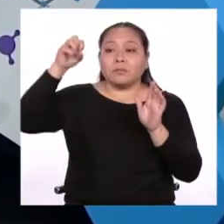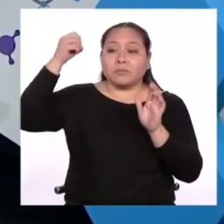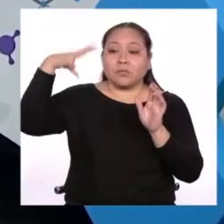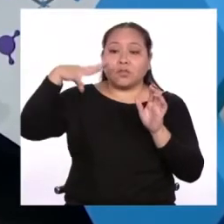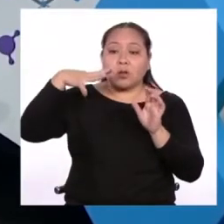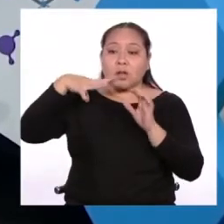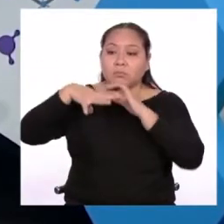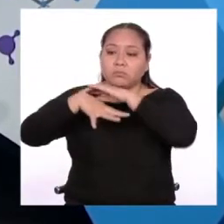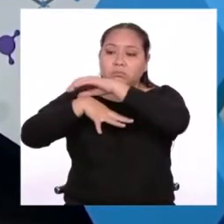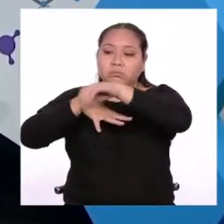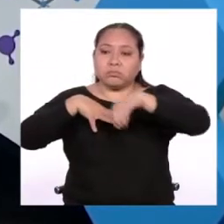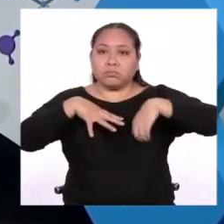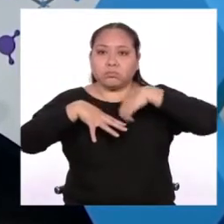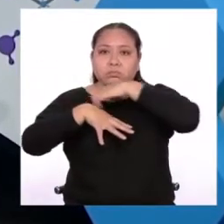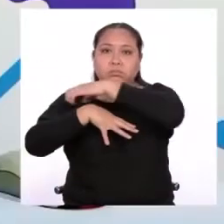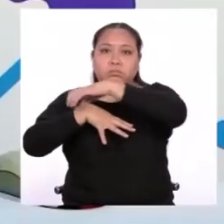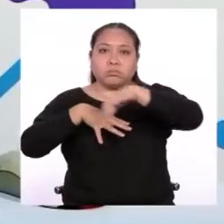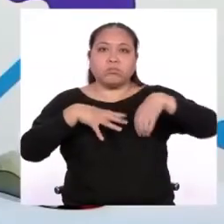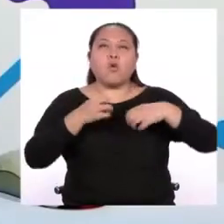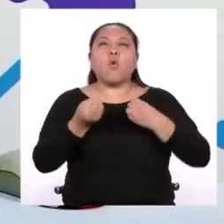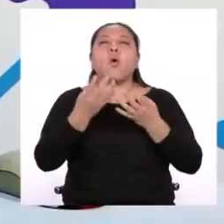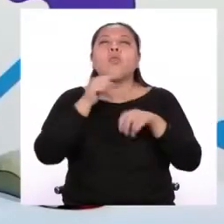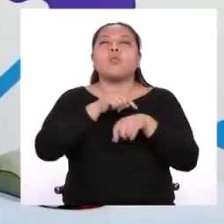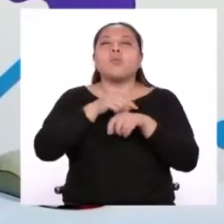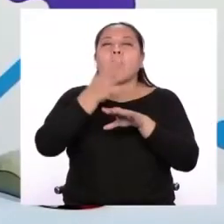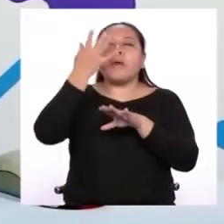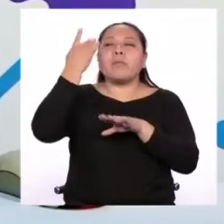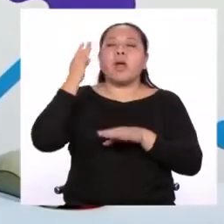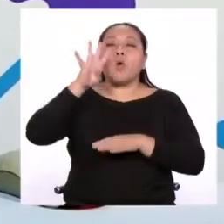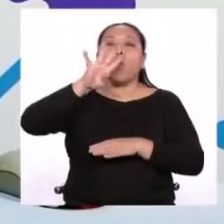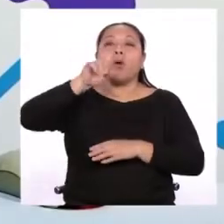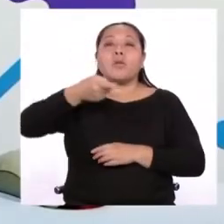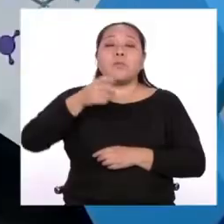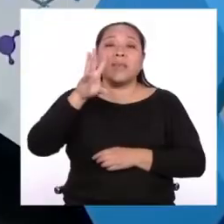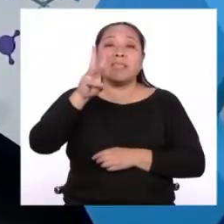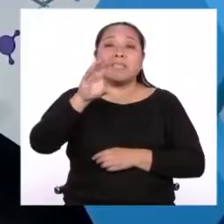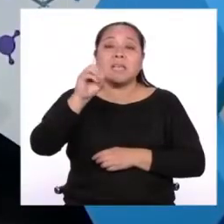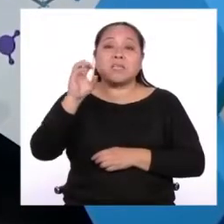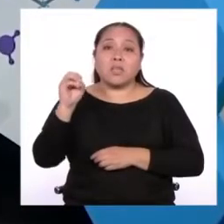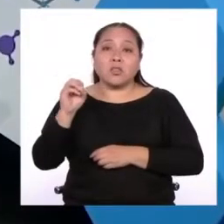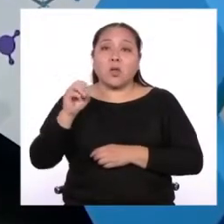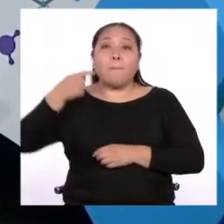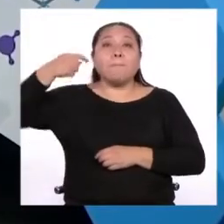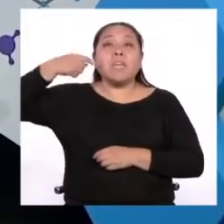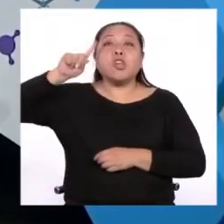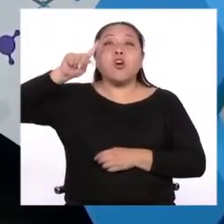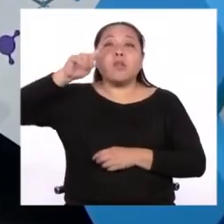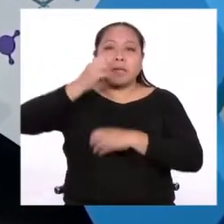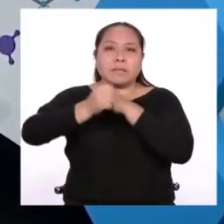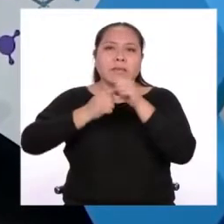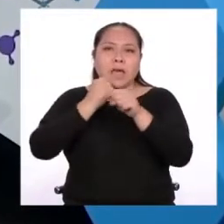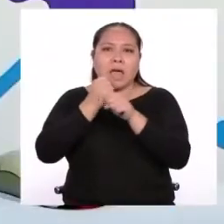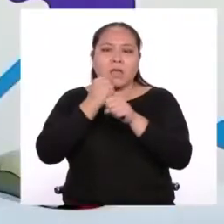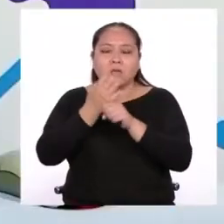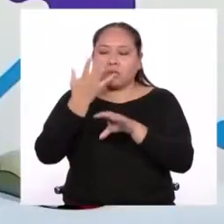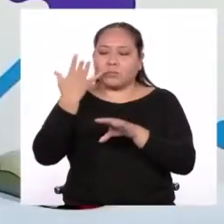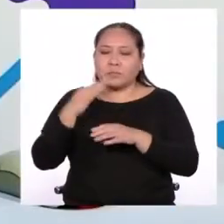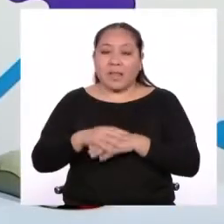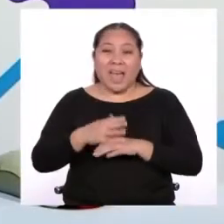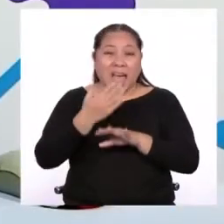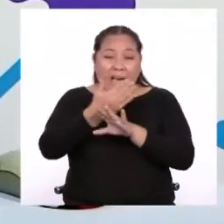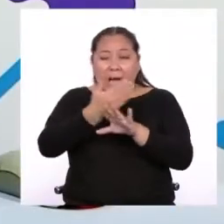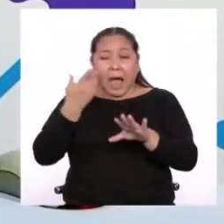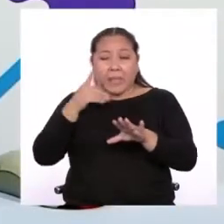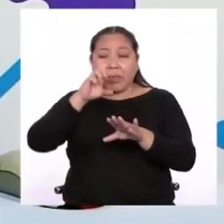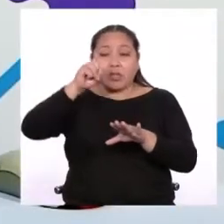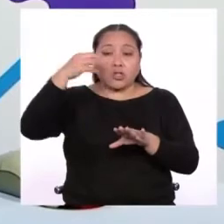hace aproximadamente 4.600 millones de años. Y con él se hizo la Tierra. ¿Qué había antes del sistema solar? Antes de